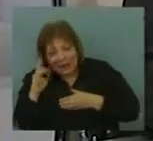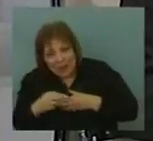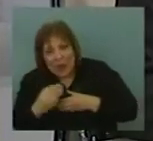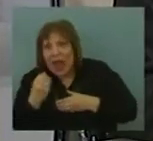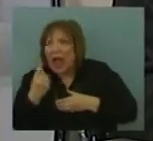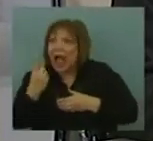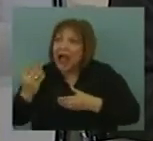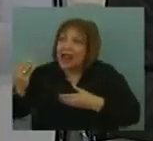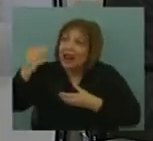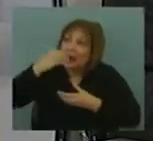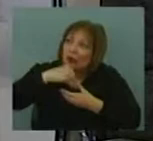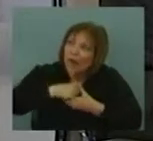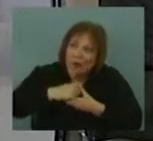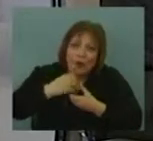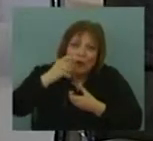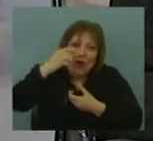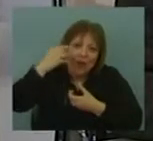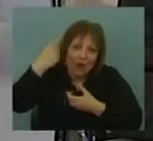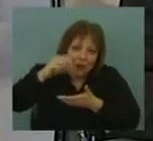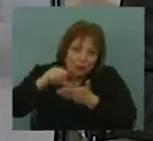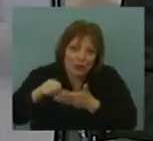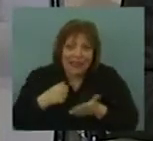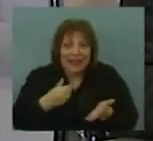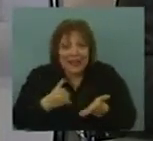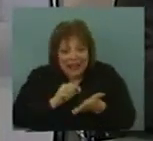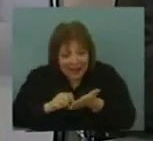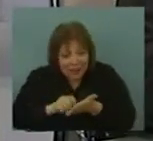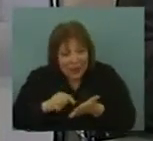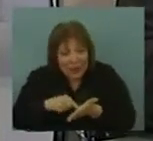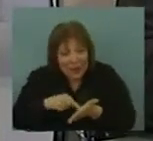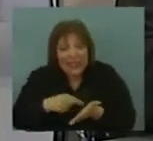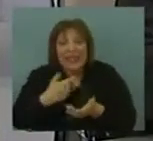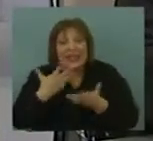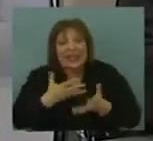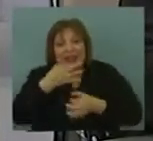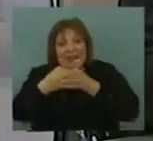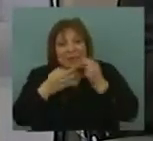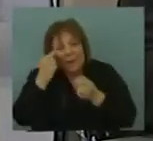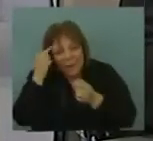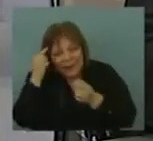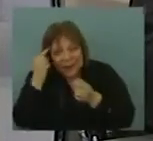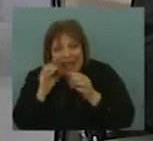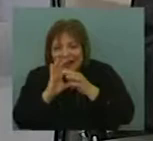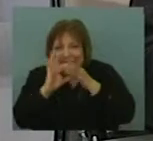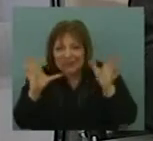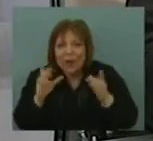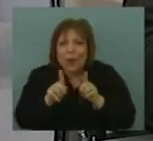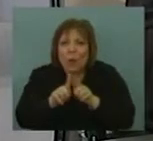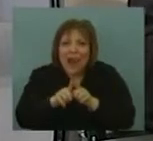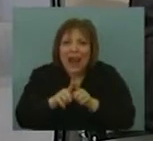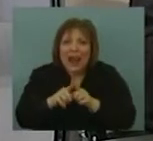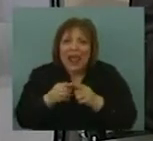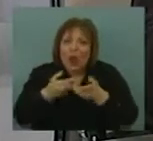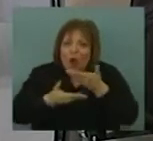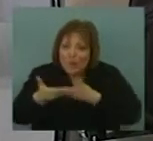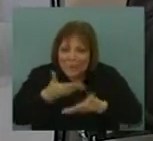injerencia del exterior. La idea que trabajamos en el libro es que se necesita pensar la soberanía en términos compartidos para